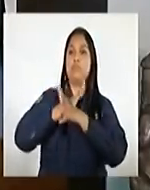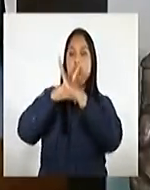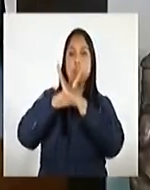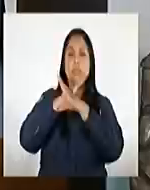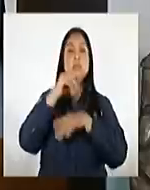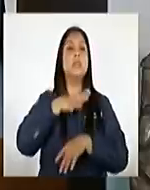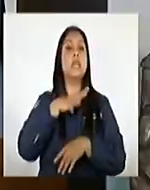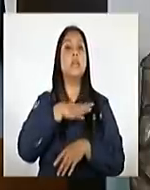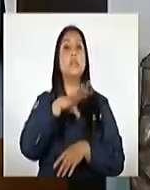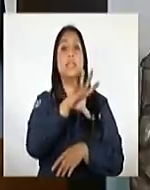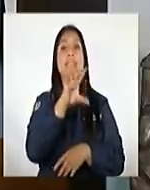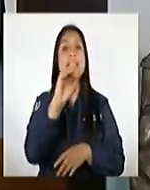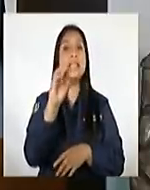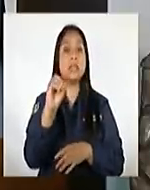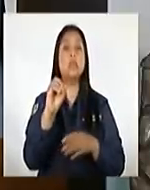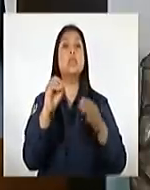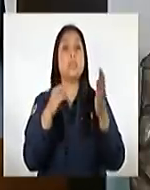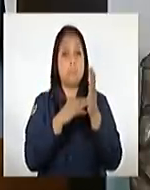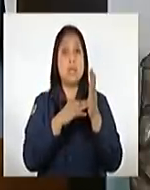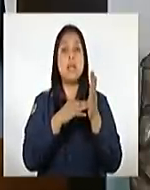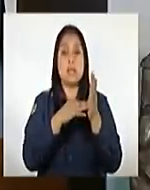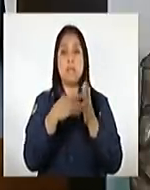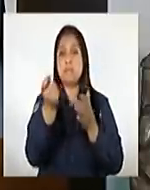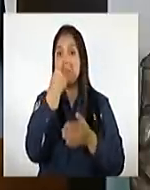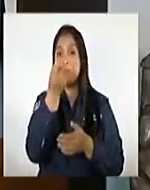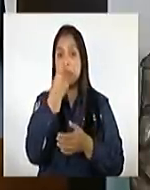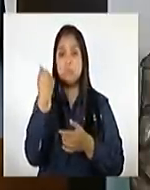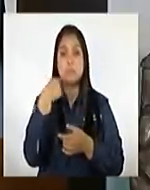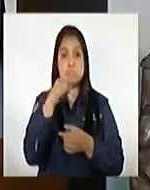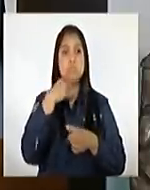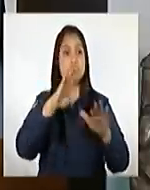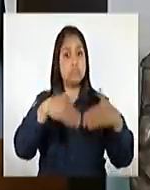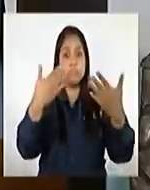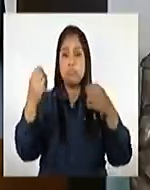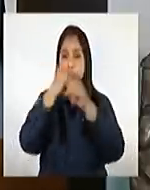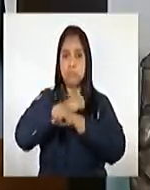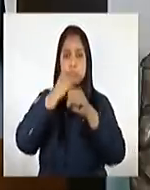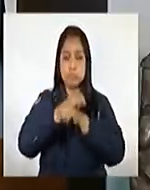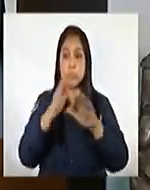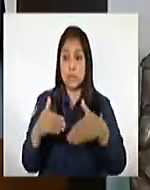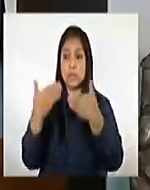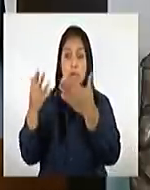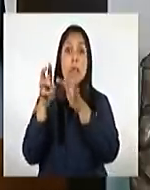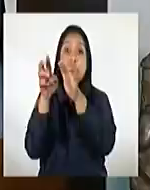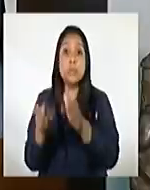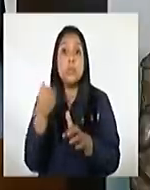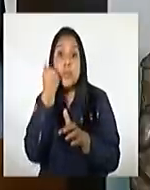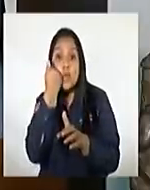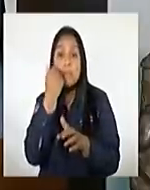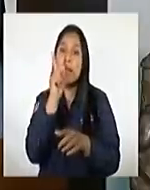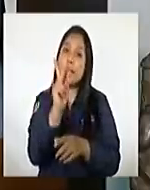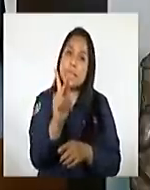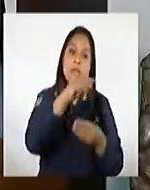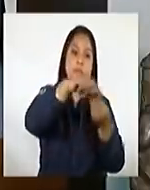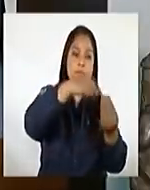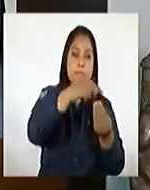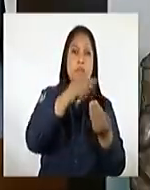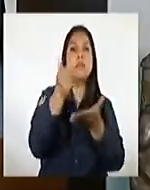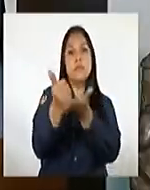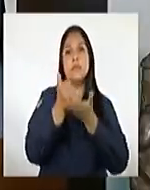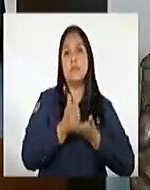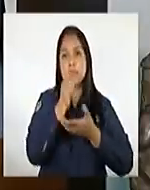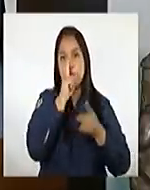más de 500 mil kits para comenzar con esta estrategia de entrega que nos ayudará a bajar los niveles de